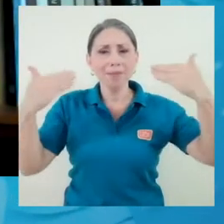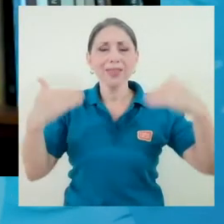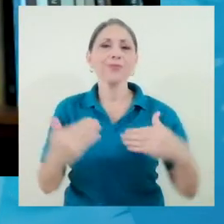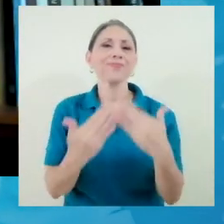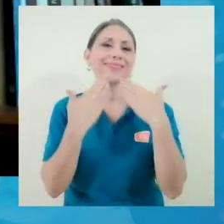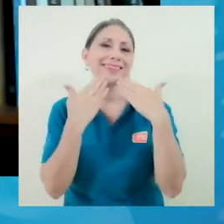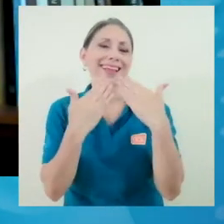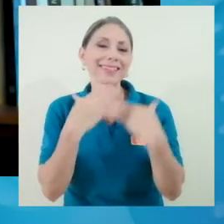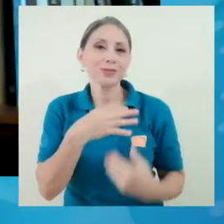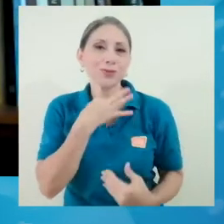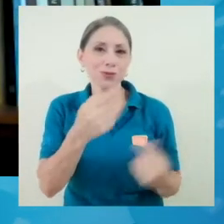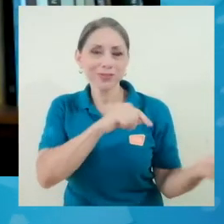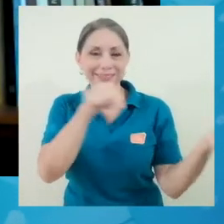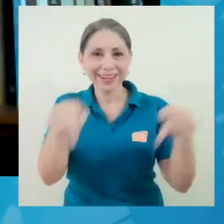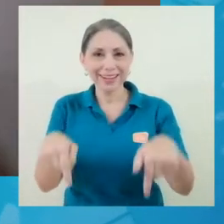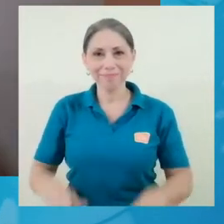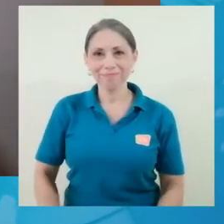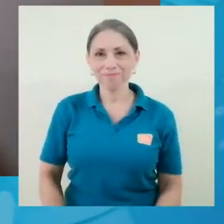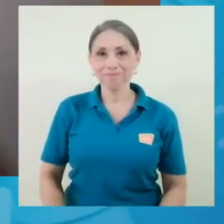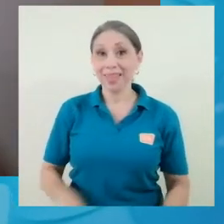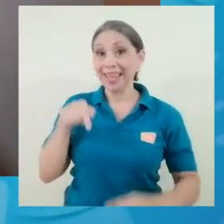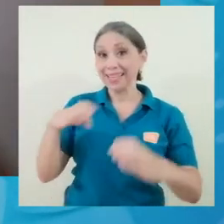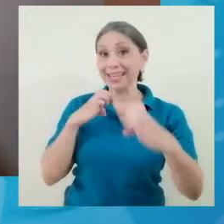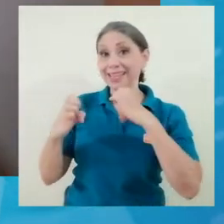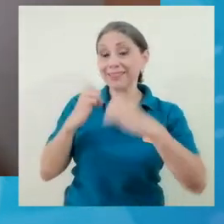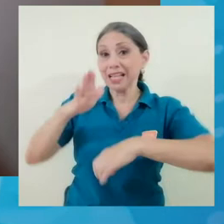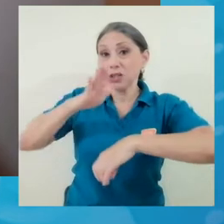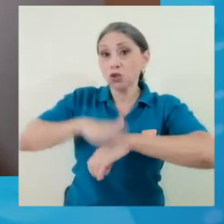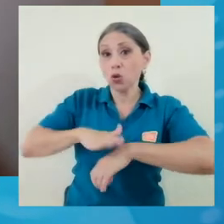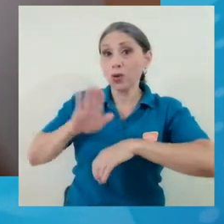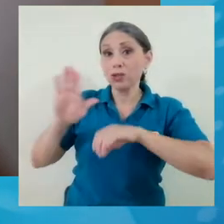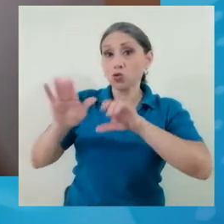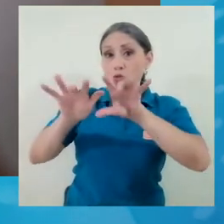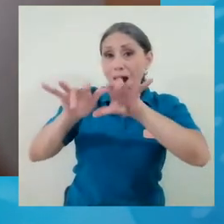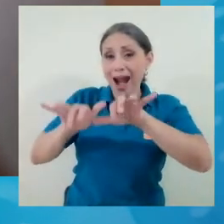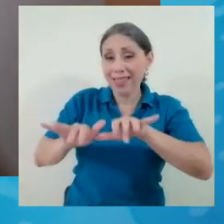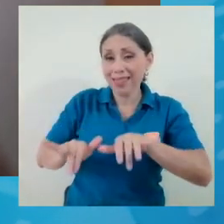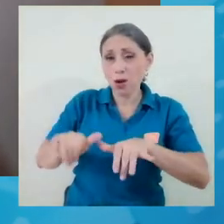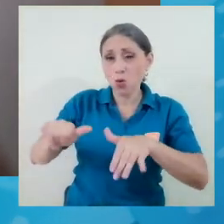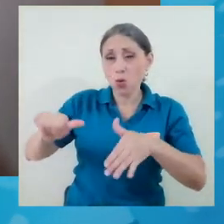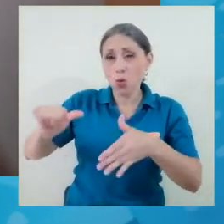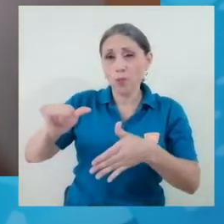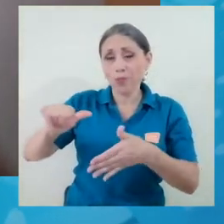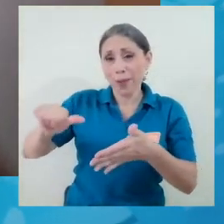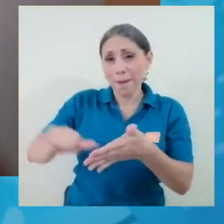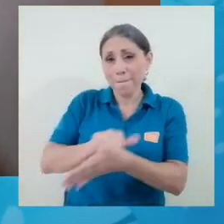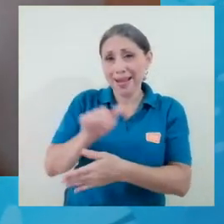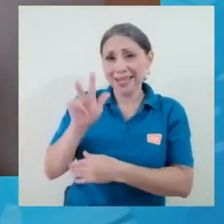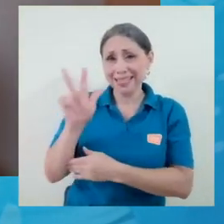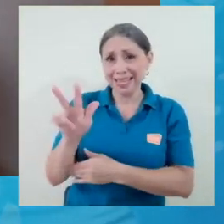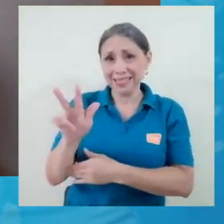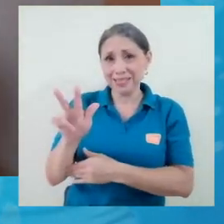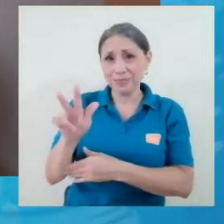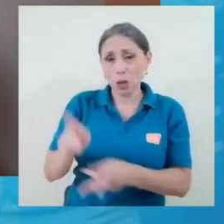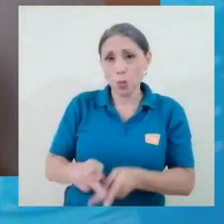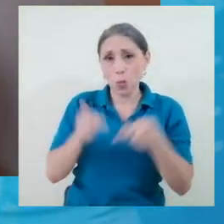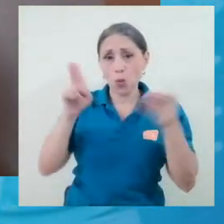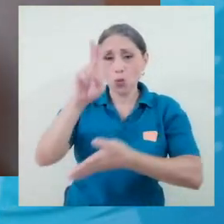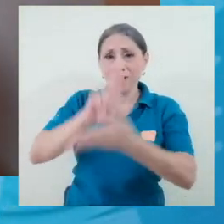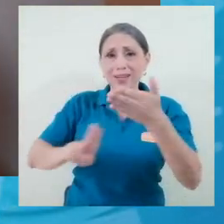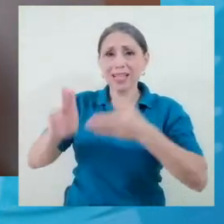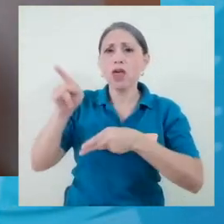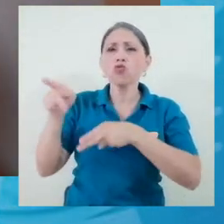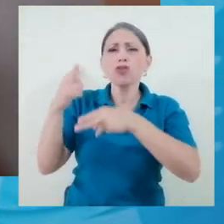un gran gusto estar acá. Esta entrevista se refiere a ese artículo de otras páginas que usted ha publicado en Semana de Universidad.